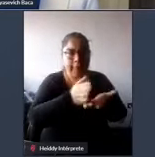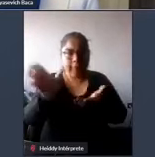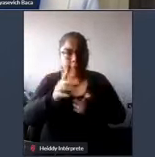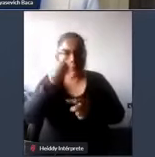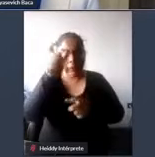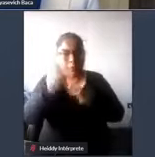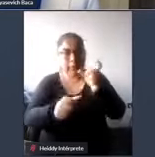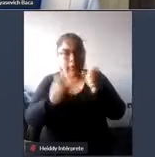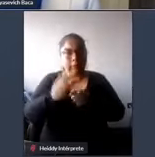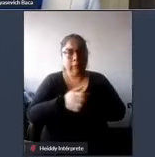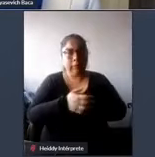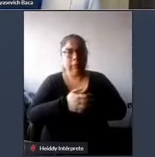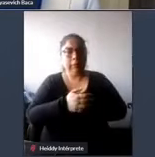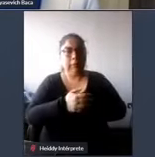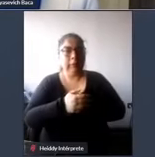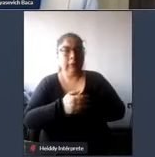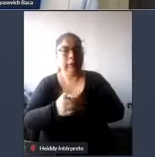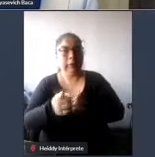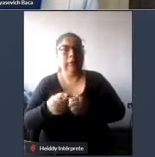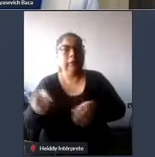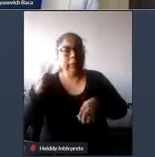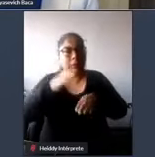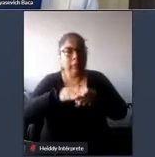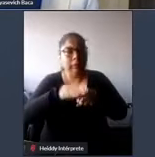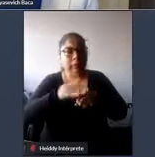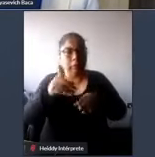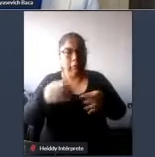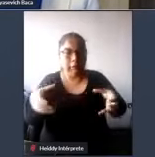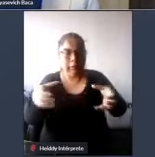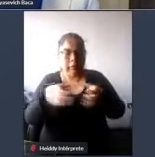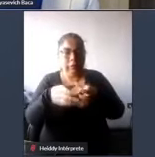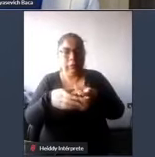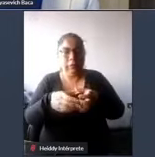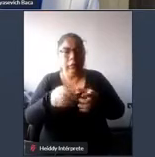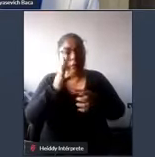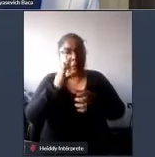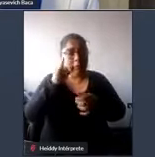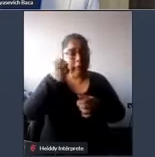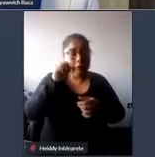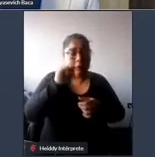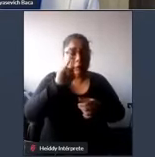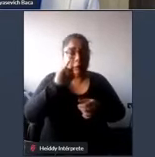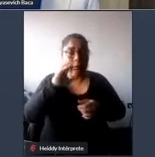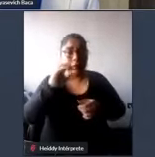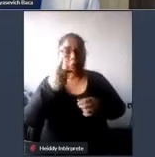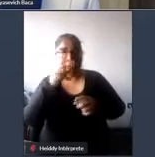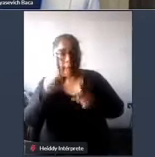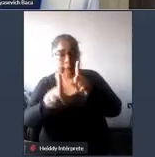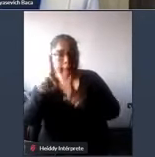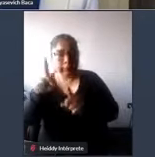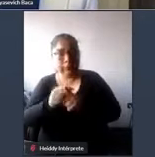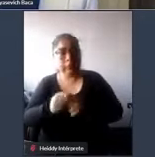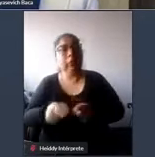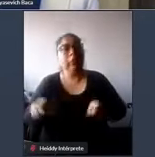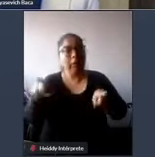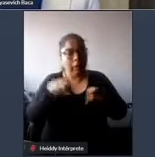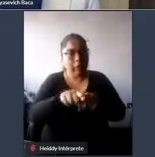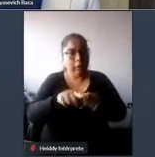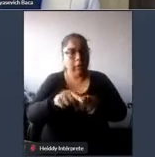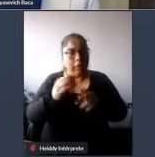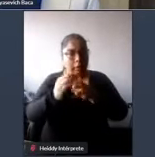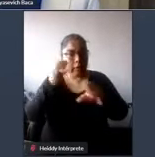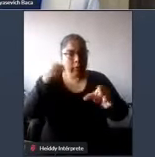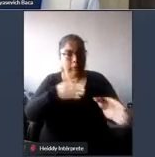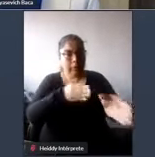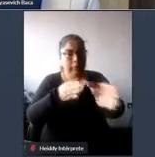y mercancías que se producen en un entorno físico de las en las urbes también existe la movilidad